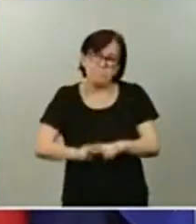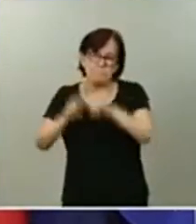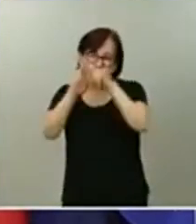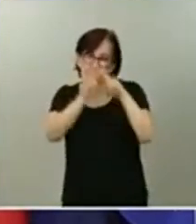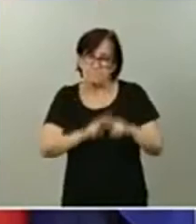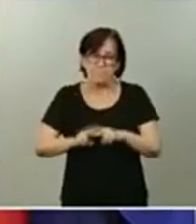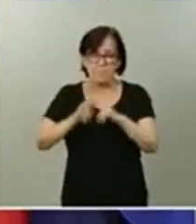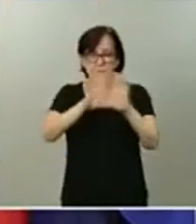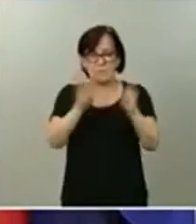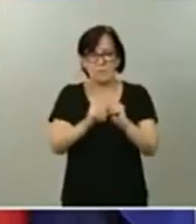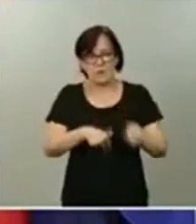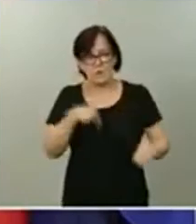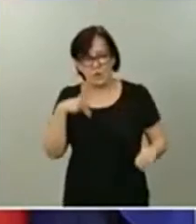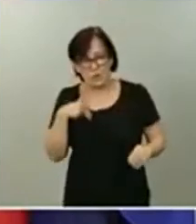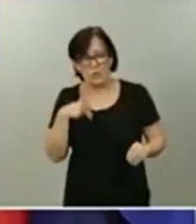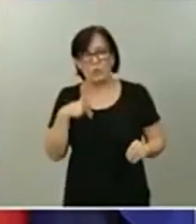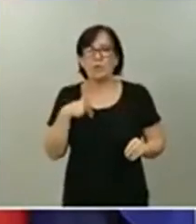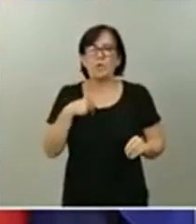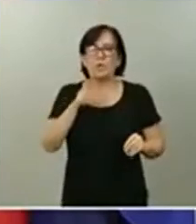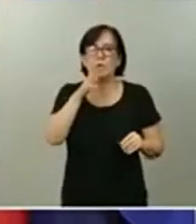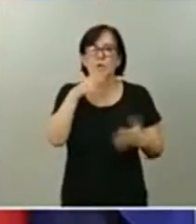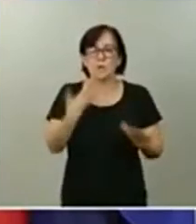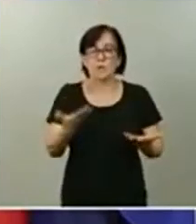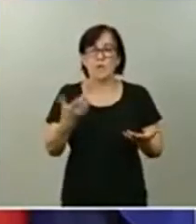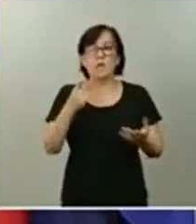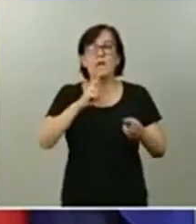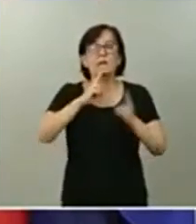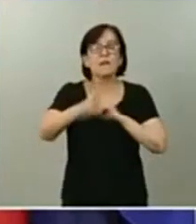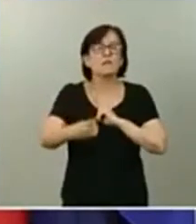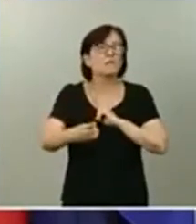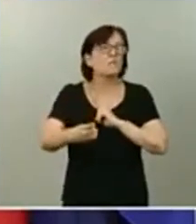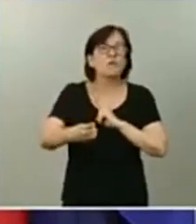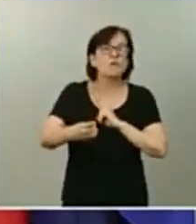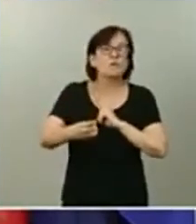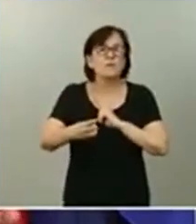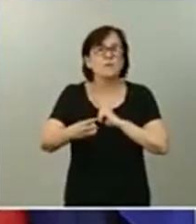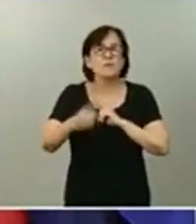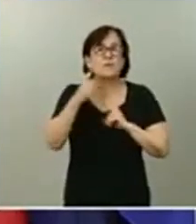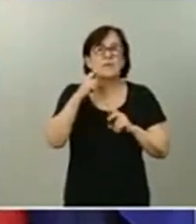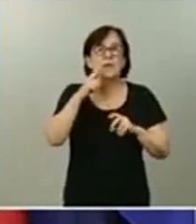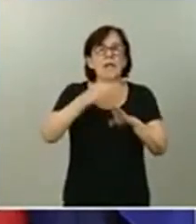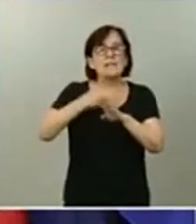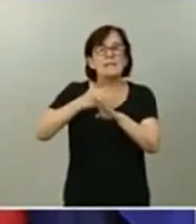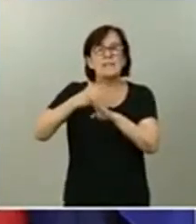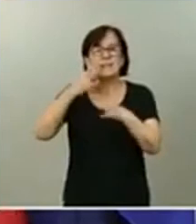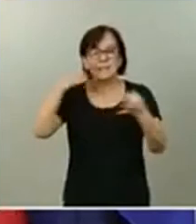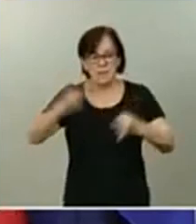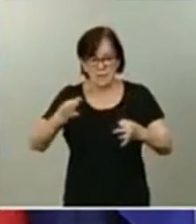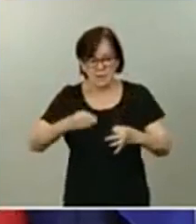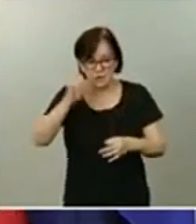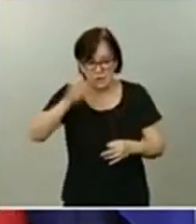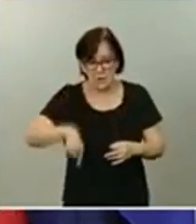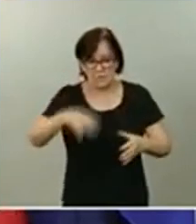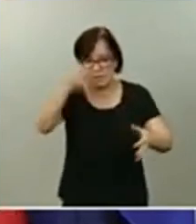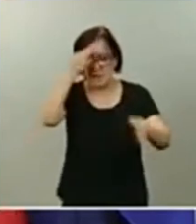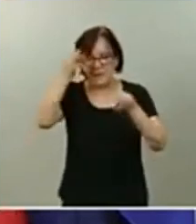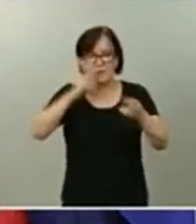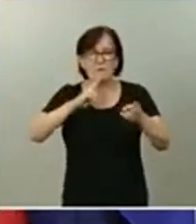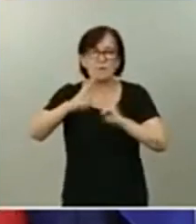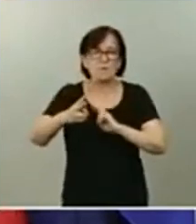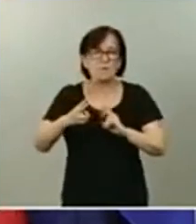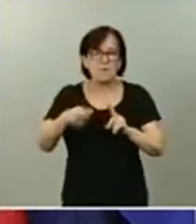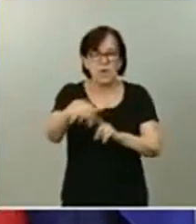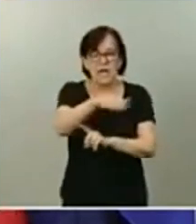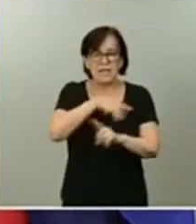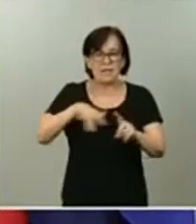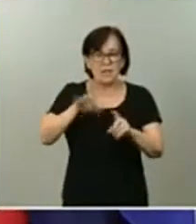de estos indicadores. Qué respuesta genérica hay que dar a cada nivel de riesgo. Y también se detallan las respuestas en entornos específicos, como